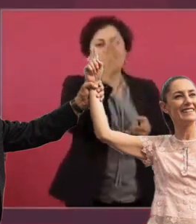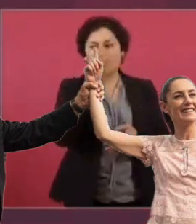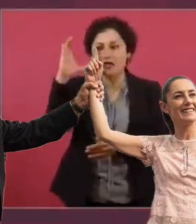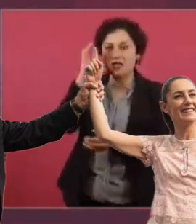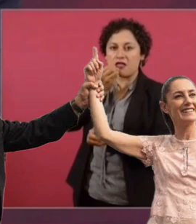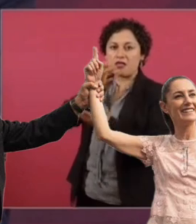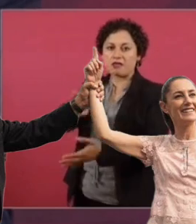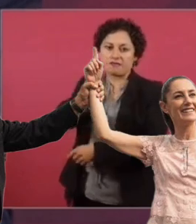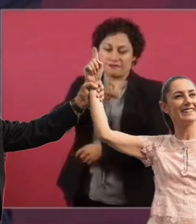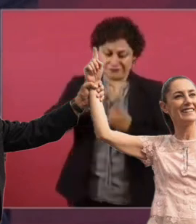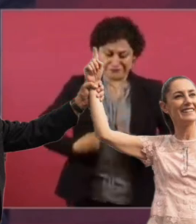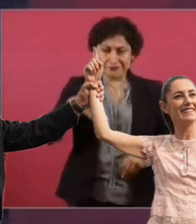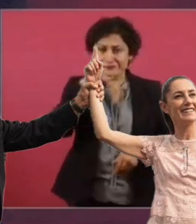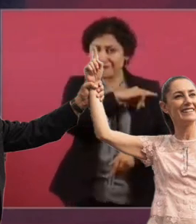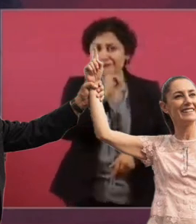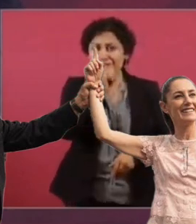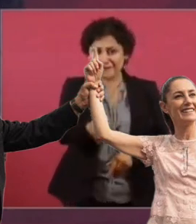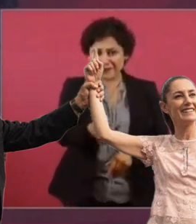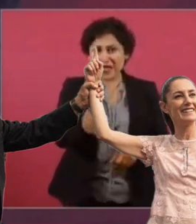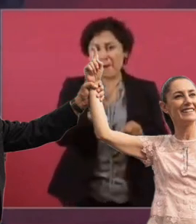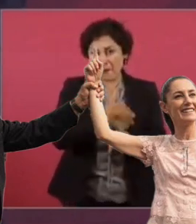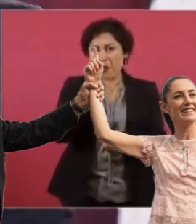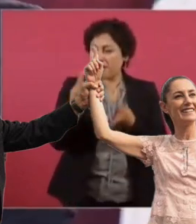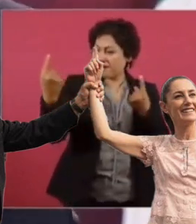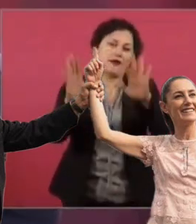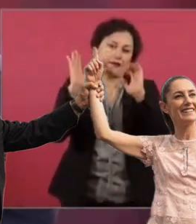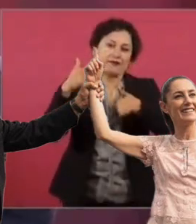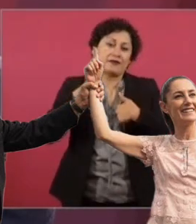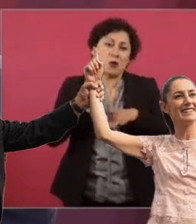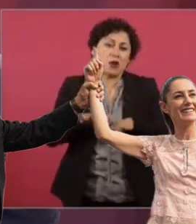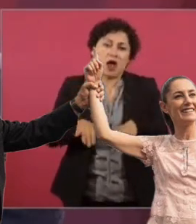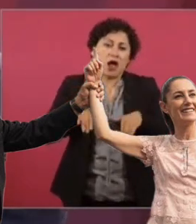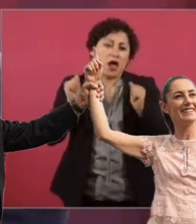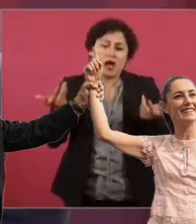Porque no soy hipócrista. Por eso somos distintos. Por eso no han podido con nosotros.